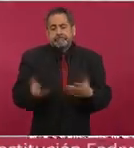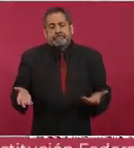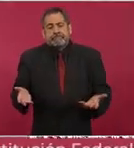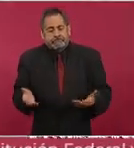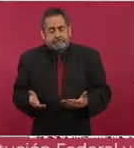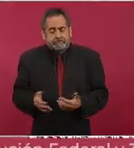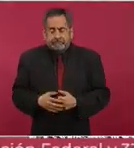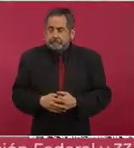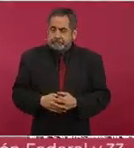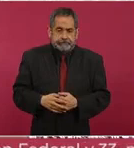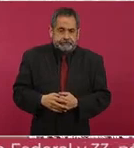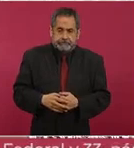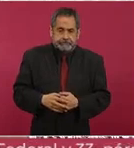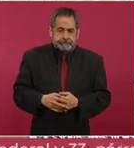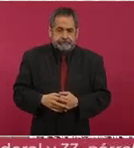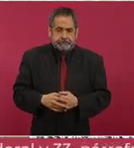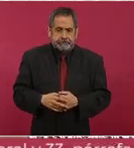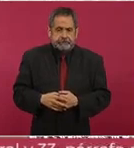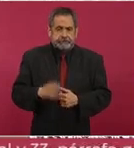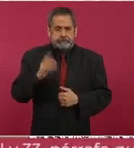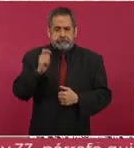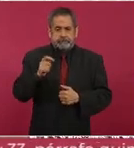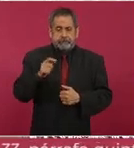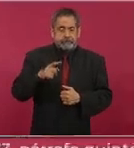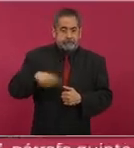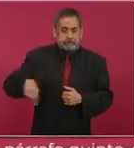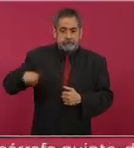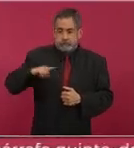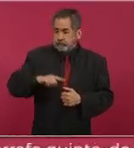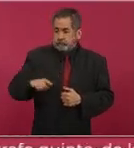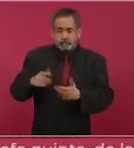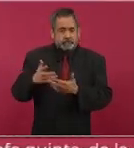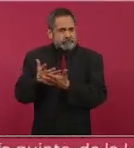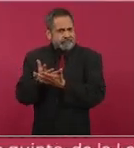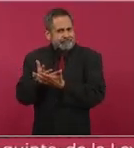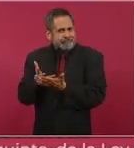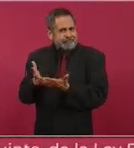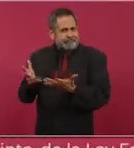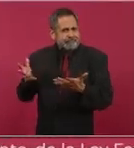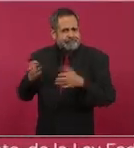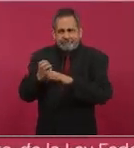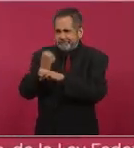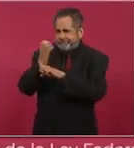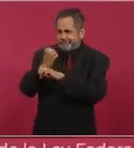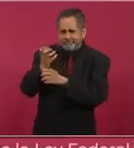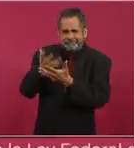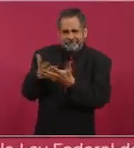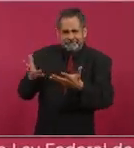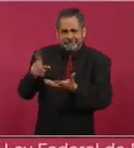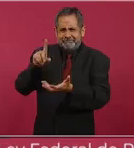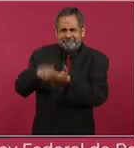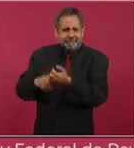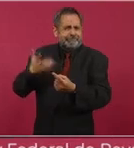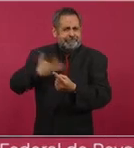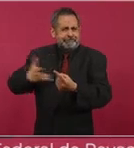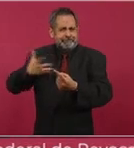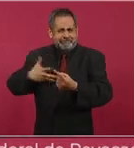estados que son como repúblicas que tienen de todo